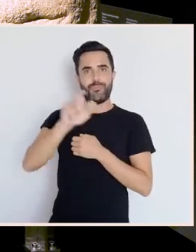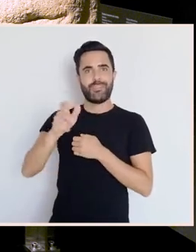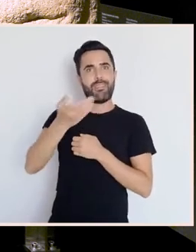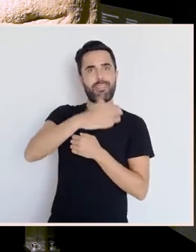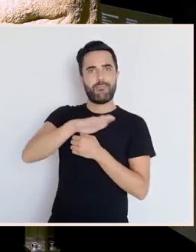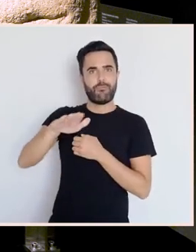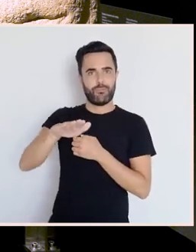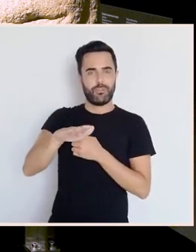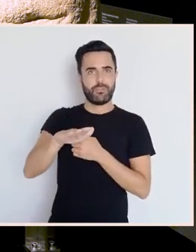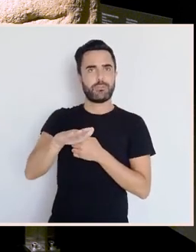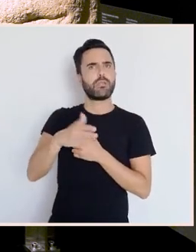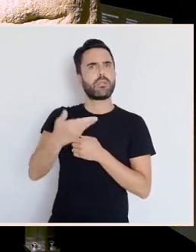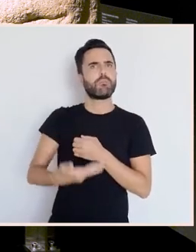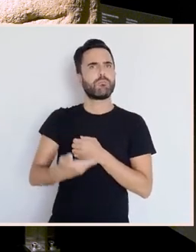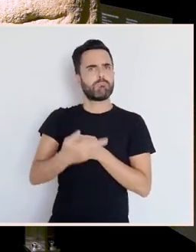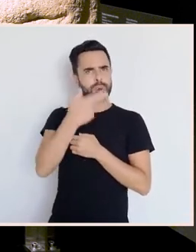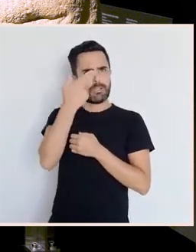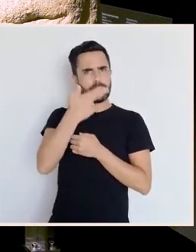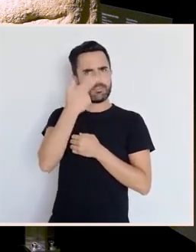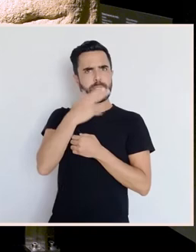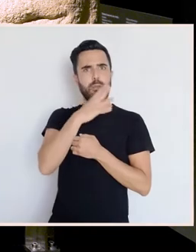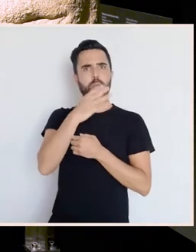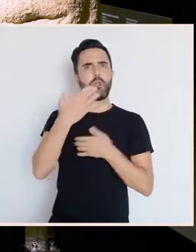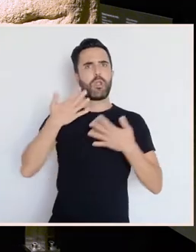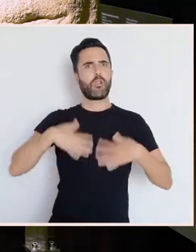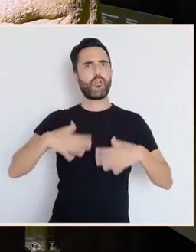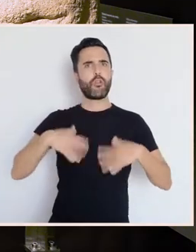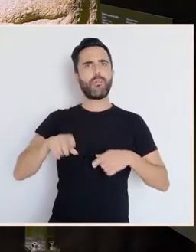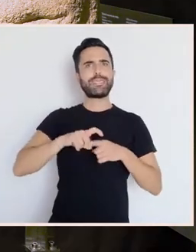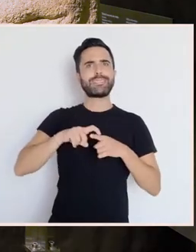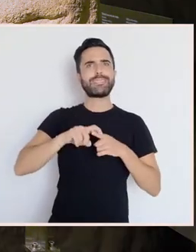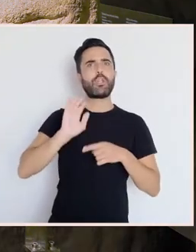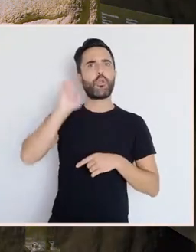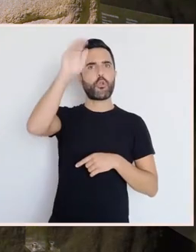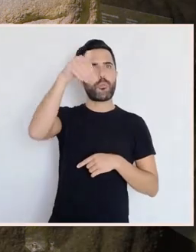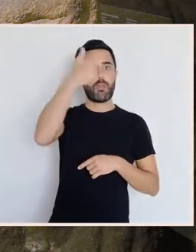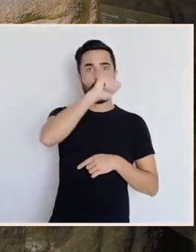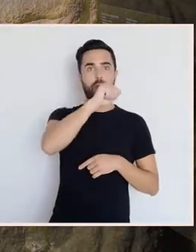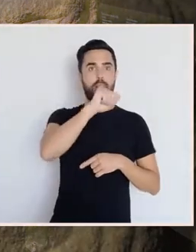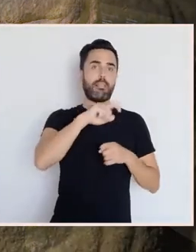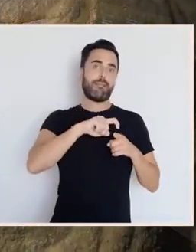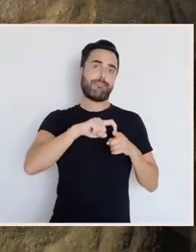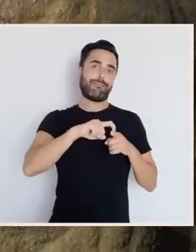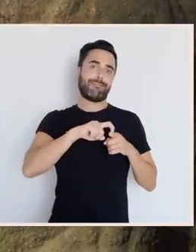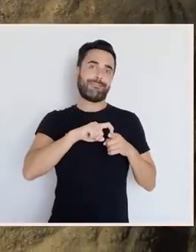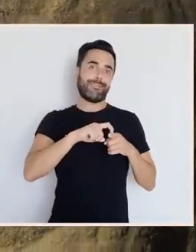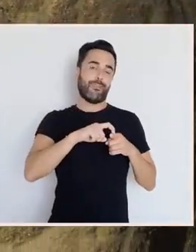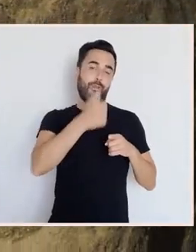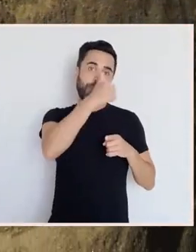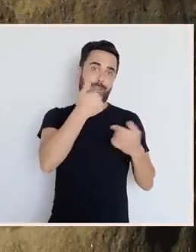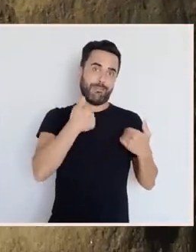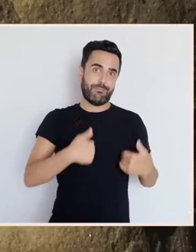porque aparecen representados vestidos a romana, el con toga, el, la, perdón, con estela